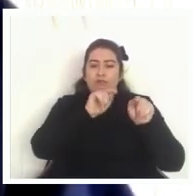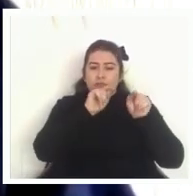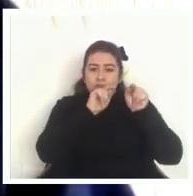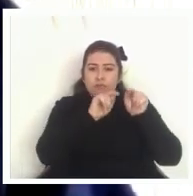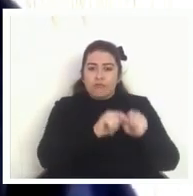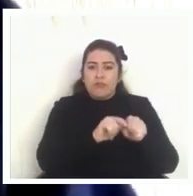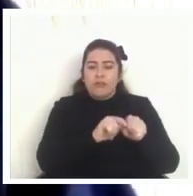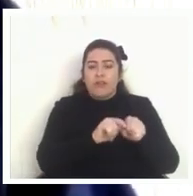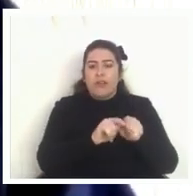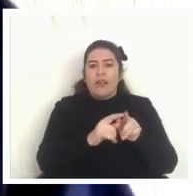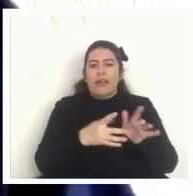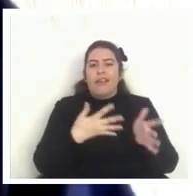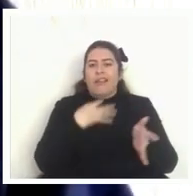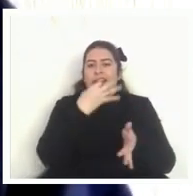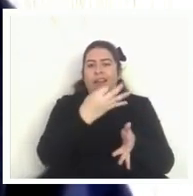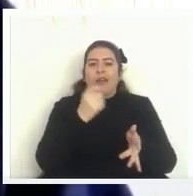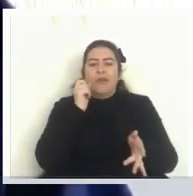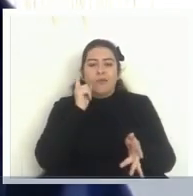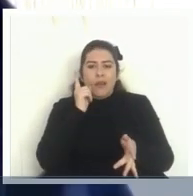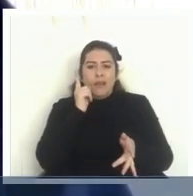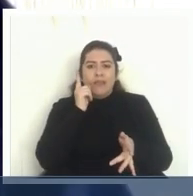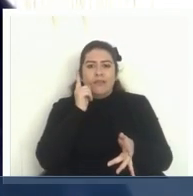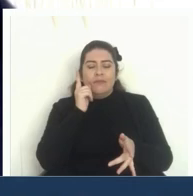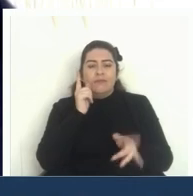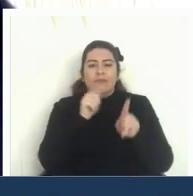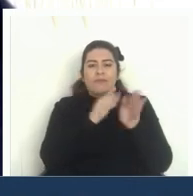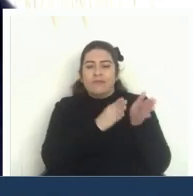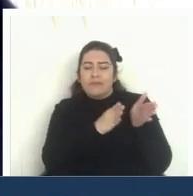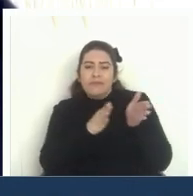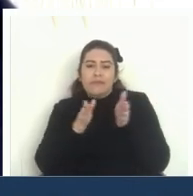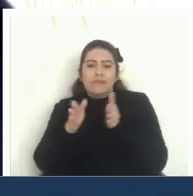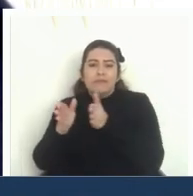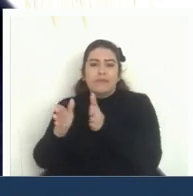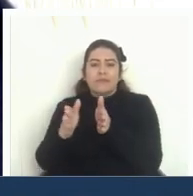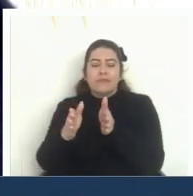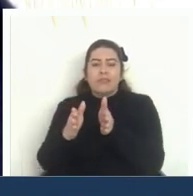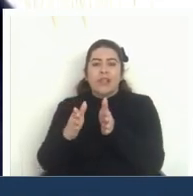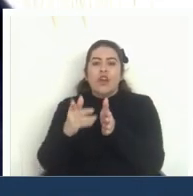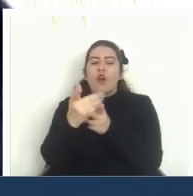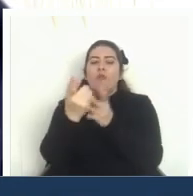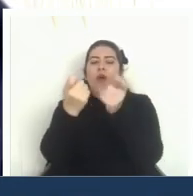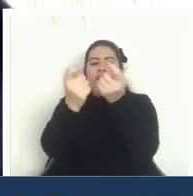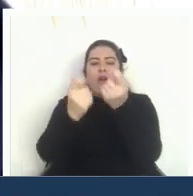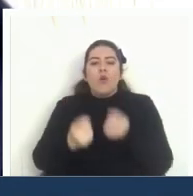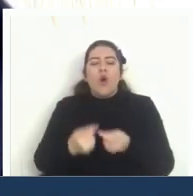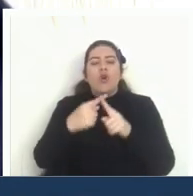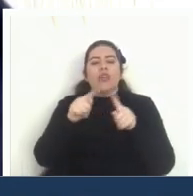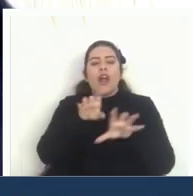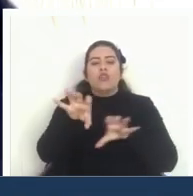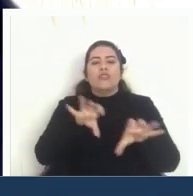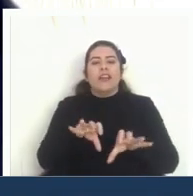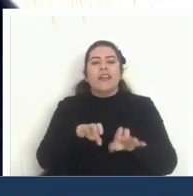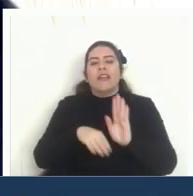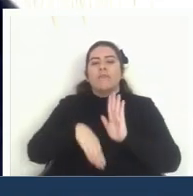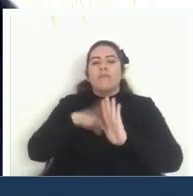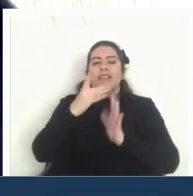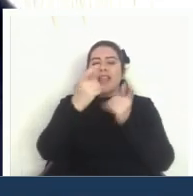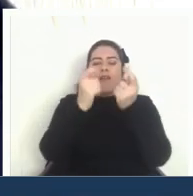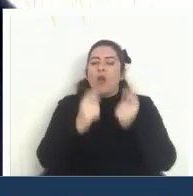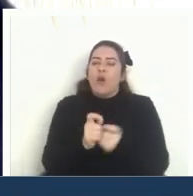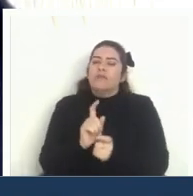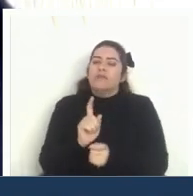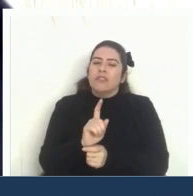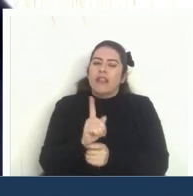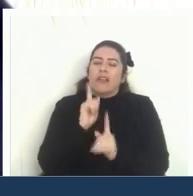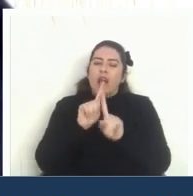decir entonces yo creo que la tendencia hacia cómo evaluar otras cosas o qué más evaluar tiene que estar en el